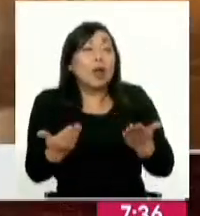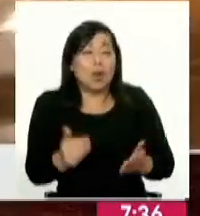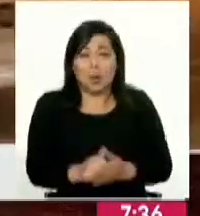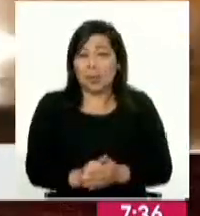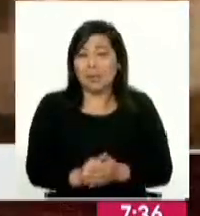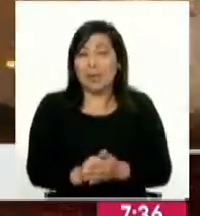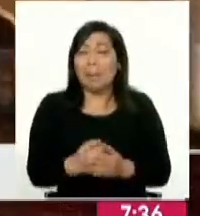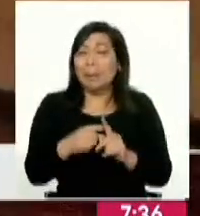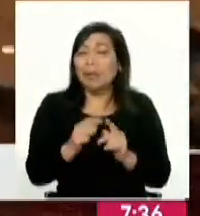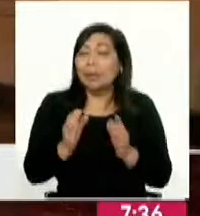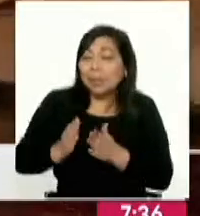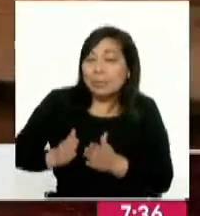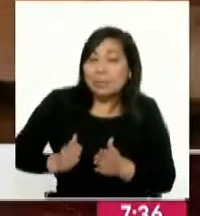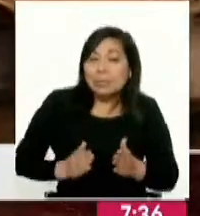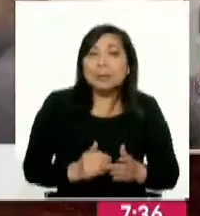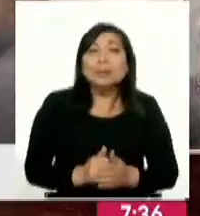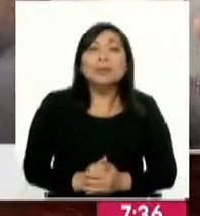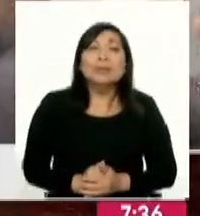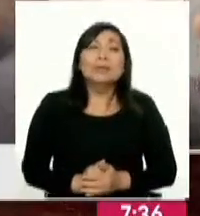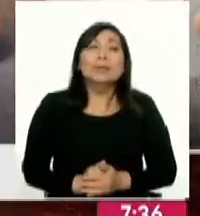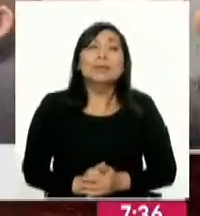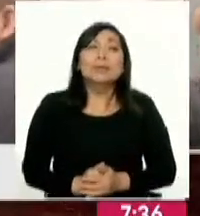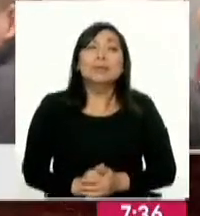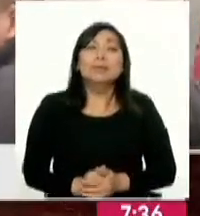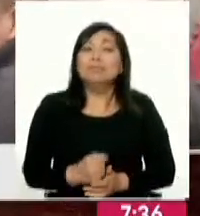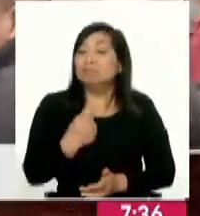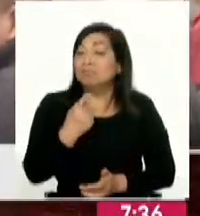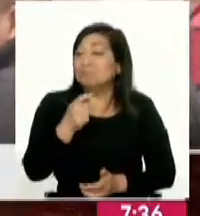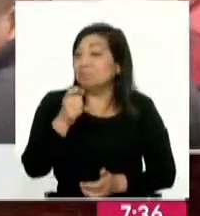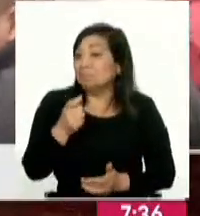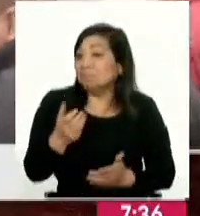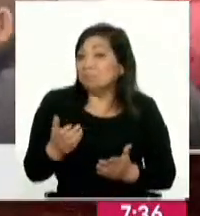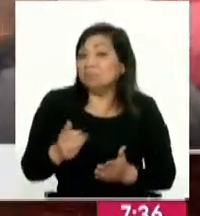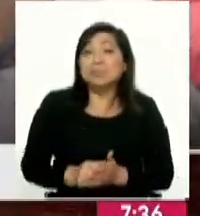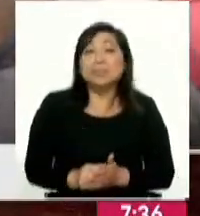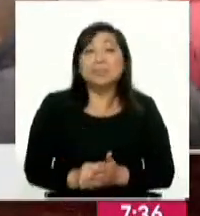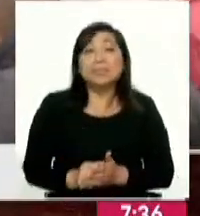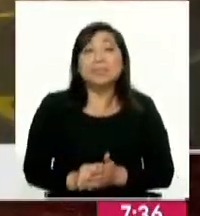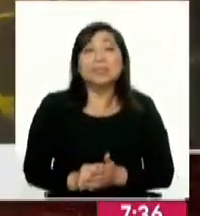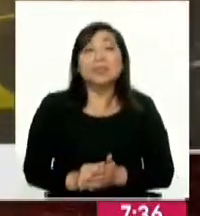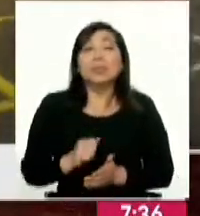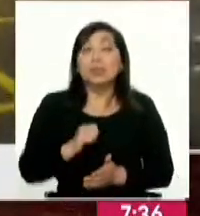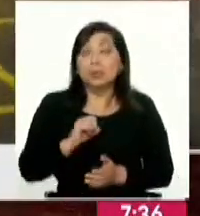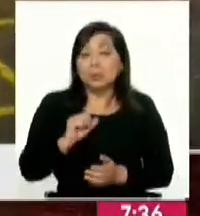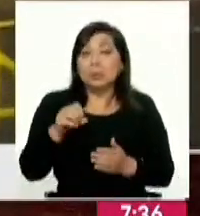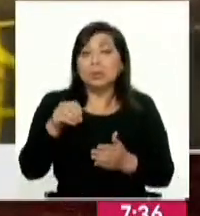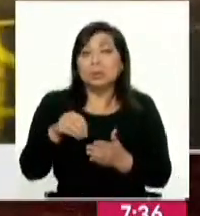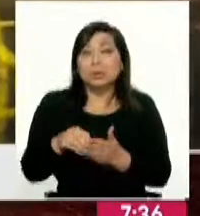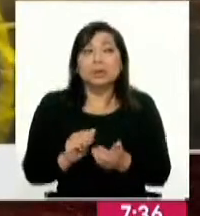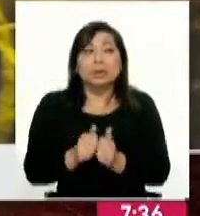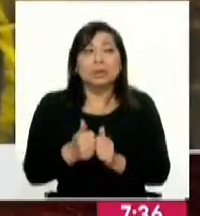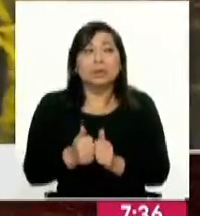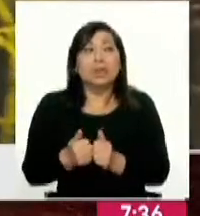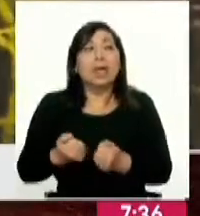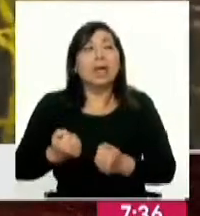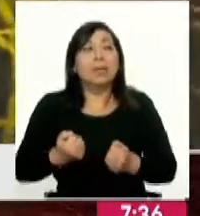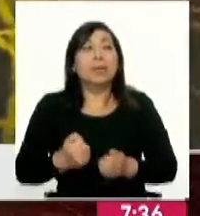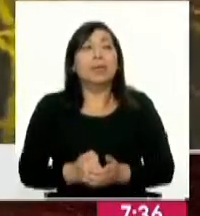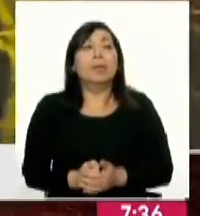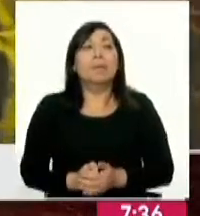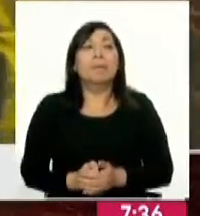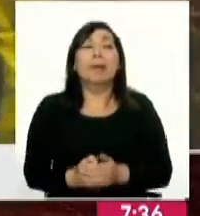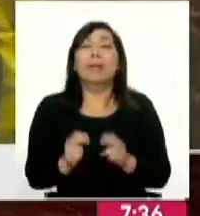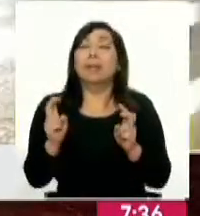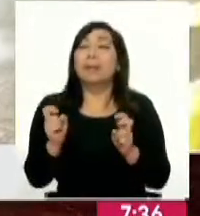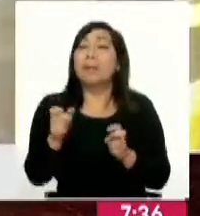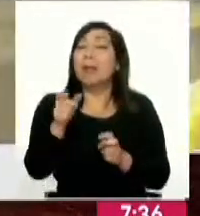sistema y en eso estamos encaminando. Correcto. Personalmente, ese es un punto personal, yo sí apuesto por la reforma del transporte. Claro,